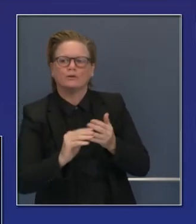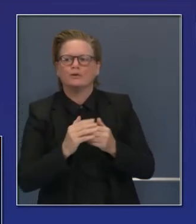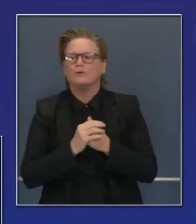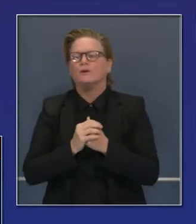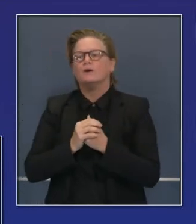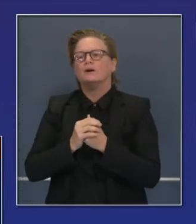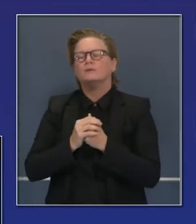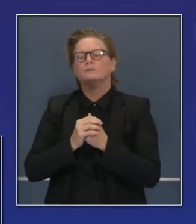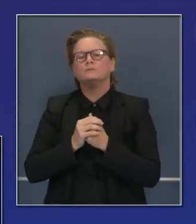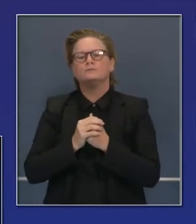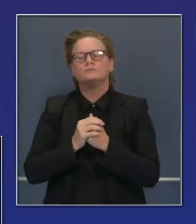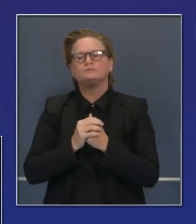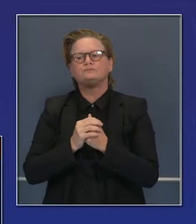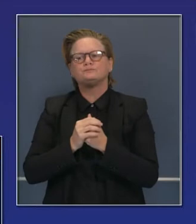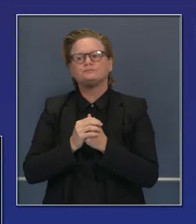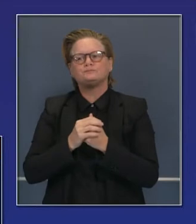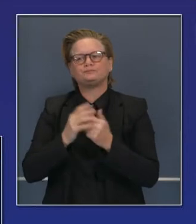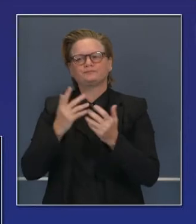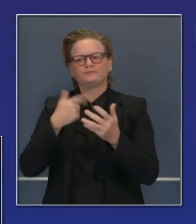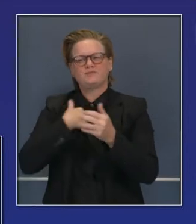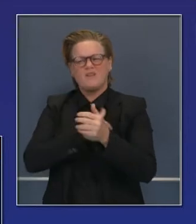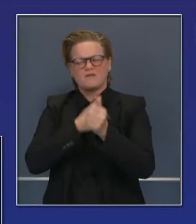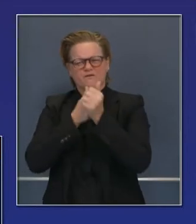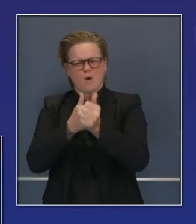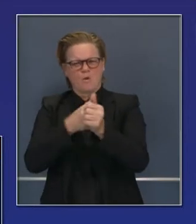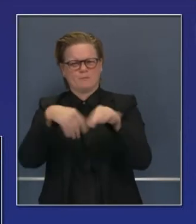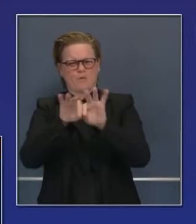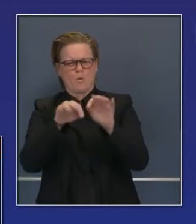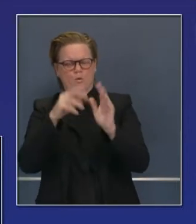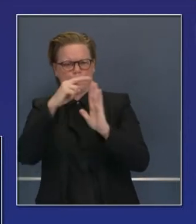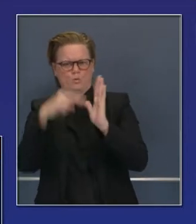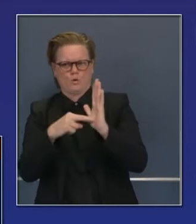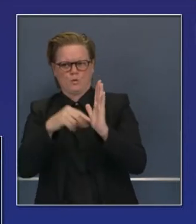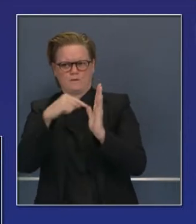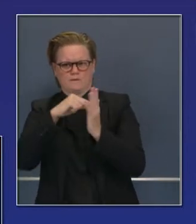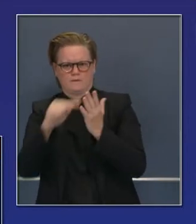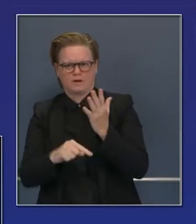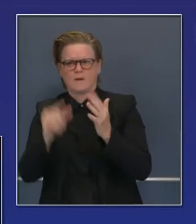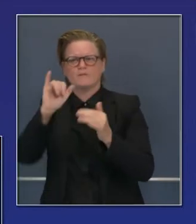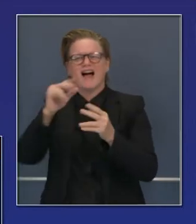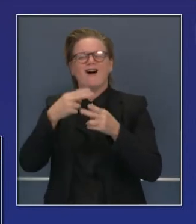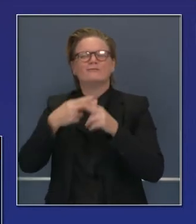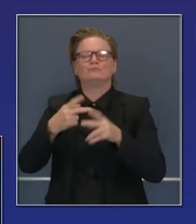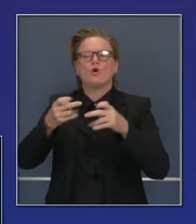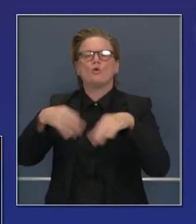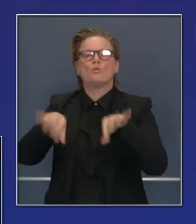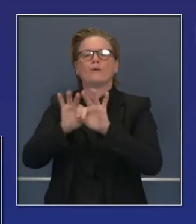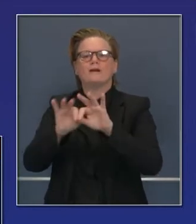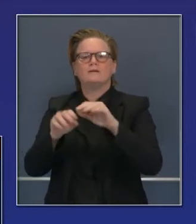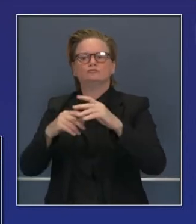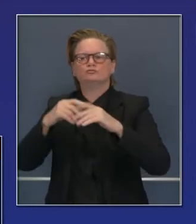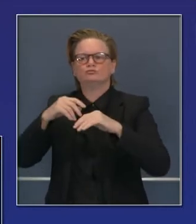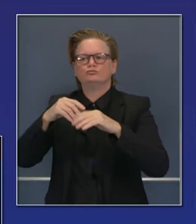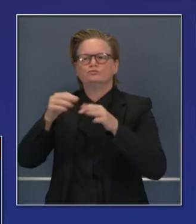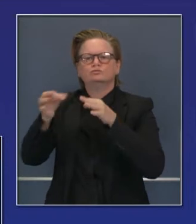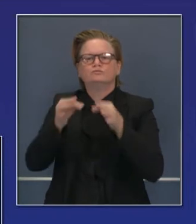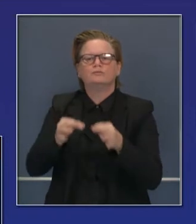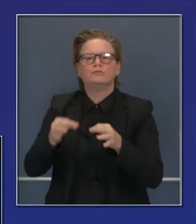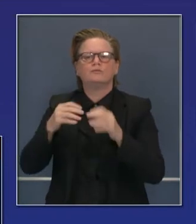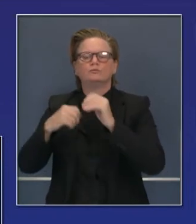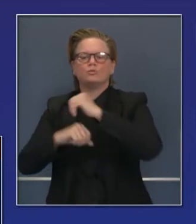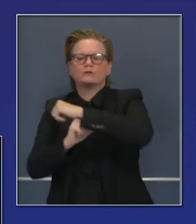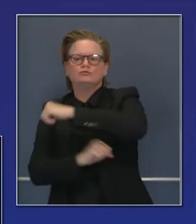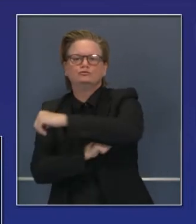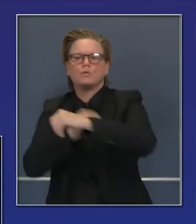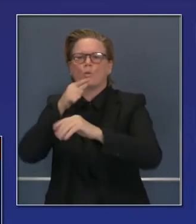y protocolos de seguridad que hemos avanzado y exigido como normas. En las infraestructuras críticas definidos en las pautas